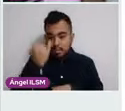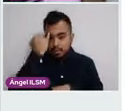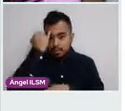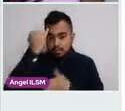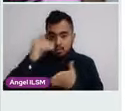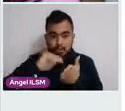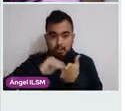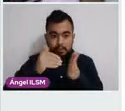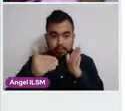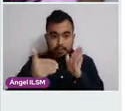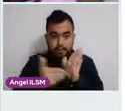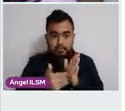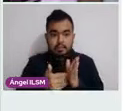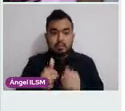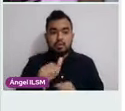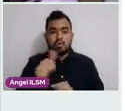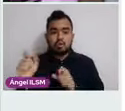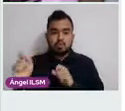La siguiente.